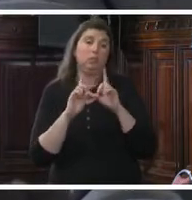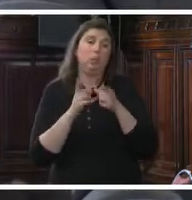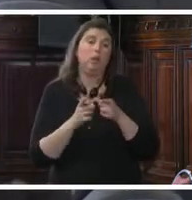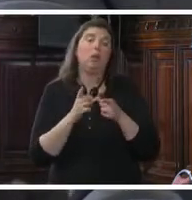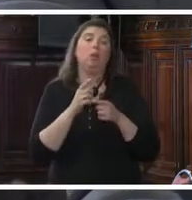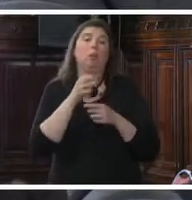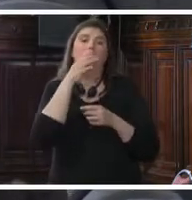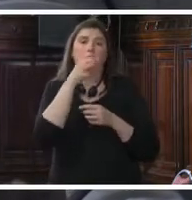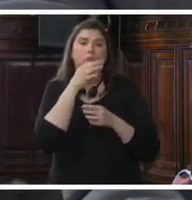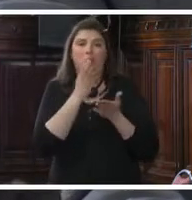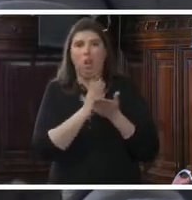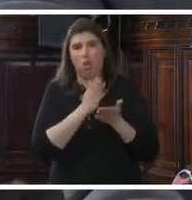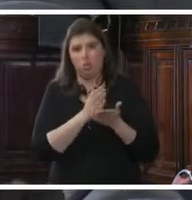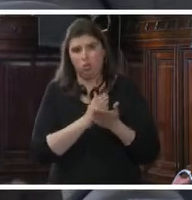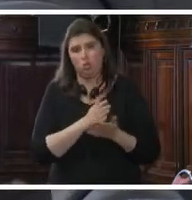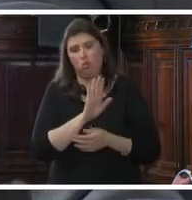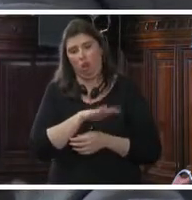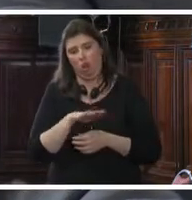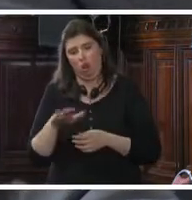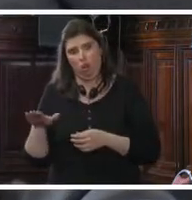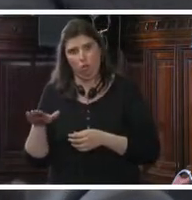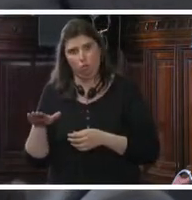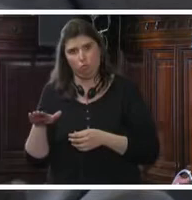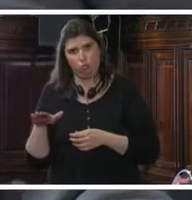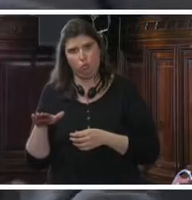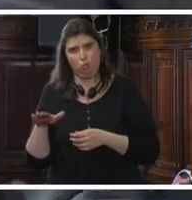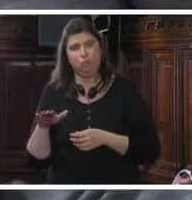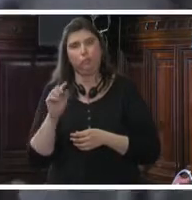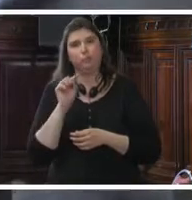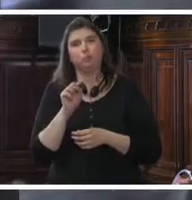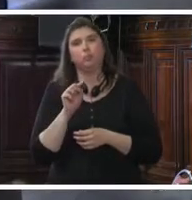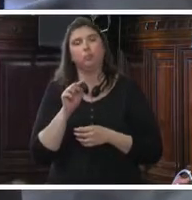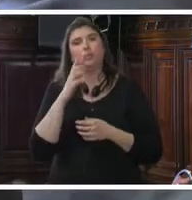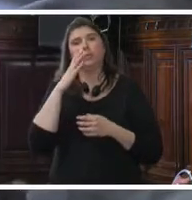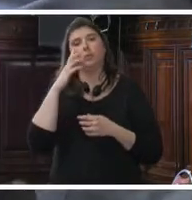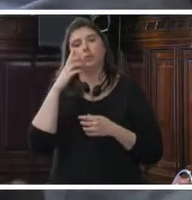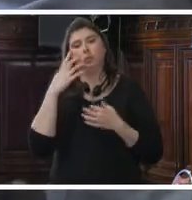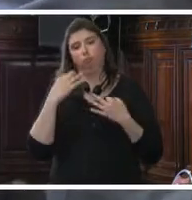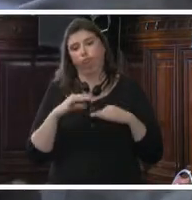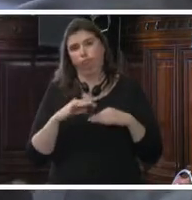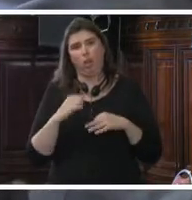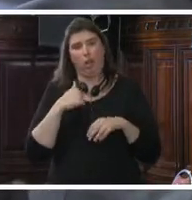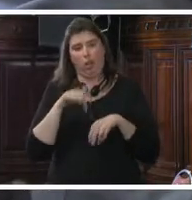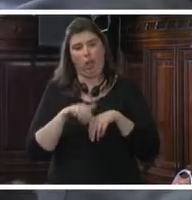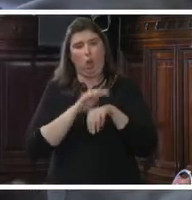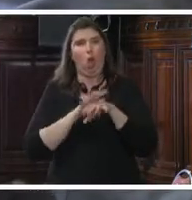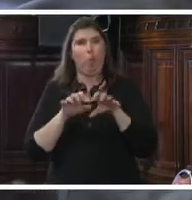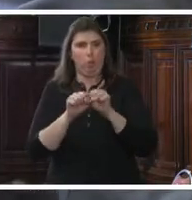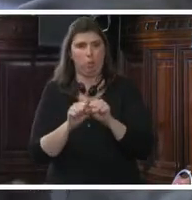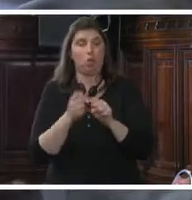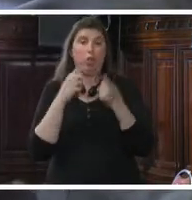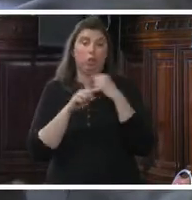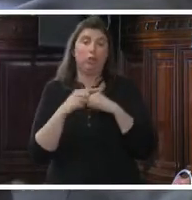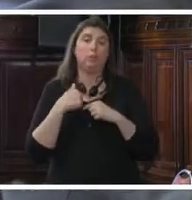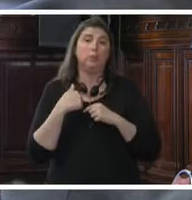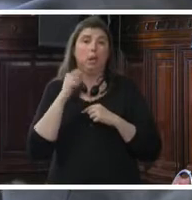derechos de niñez en las que tenemos particular y personalmente este compromiso. Así que mi